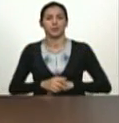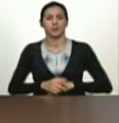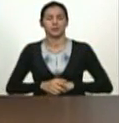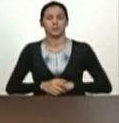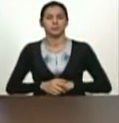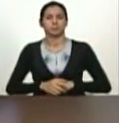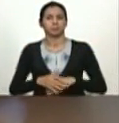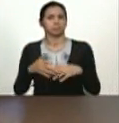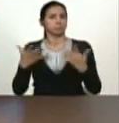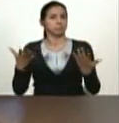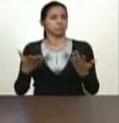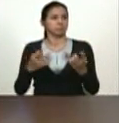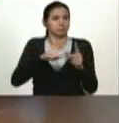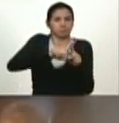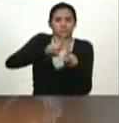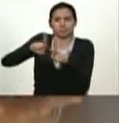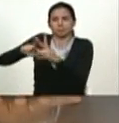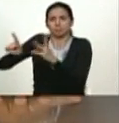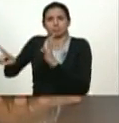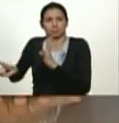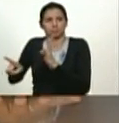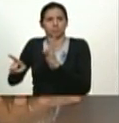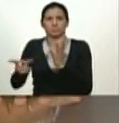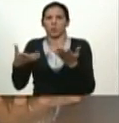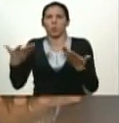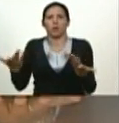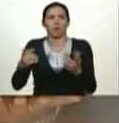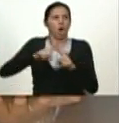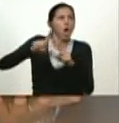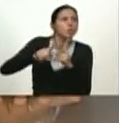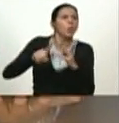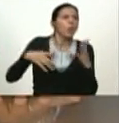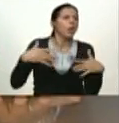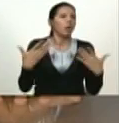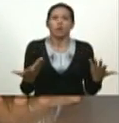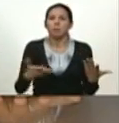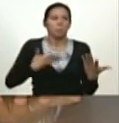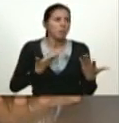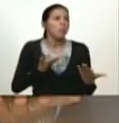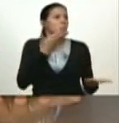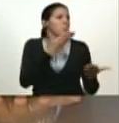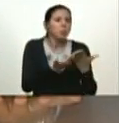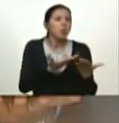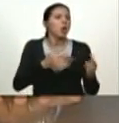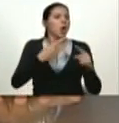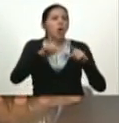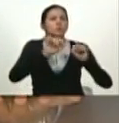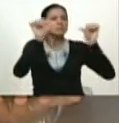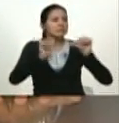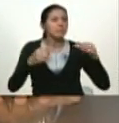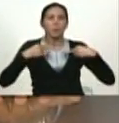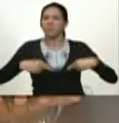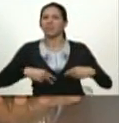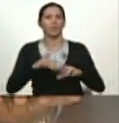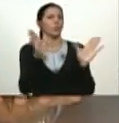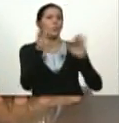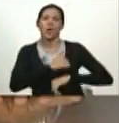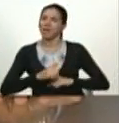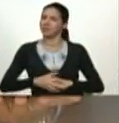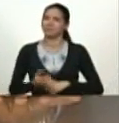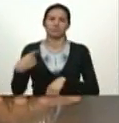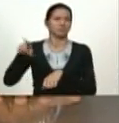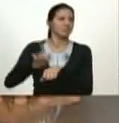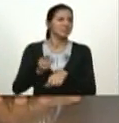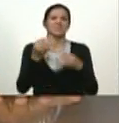¿Cuáles son las opciones que están del otro lado de la acera? ¿Hay alguna opción humanista? No, todas las opciones son oligárquicas, neoliberales,